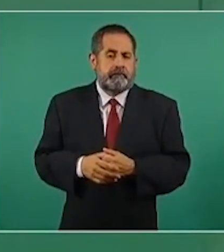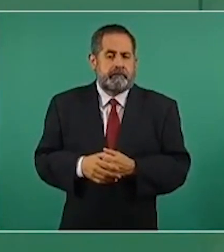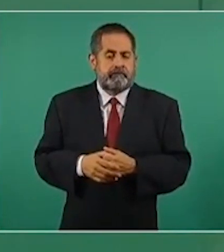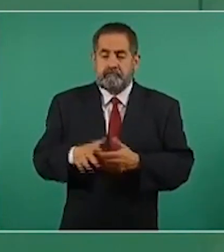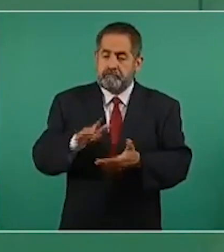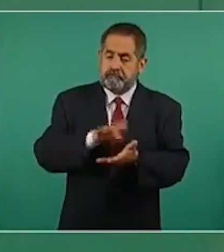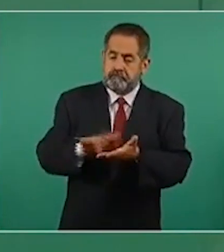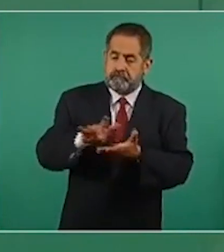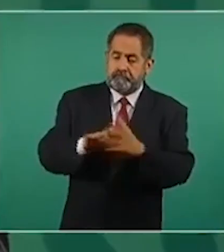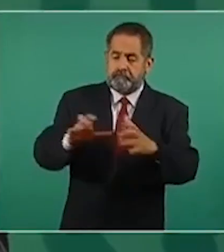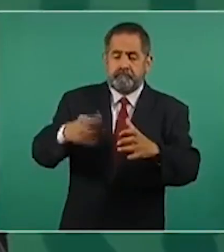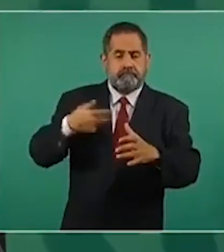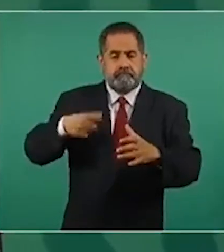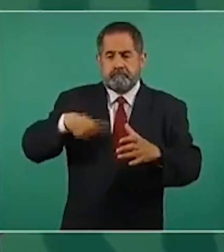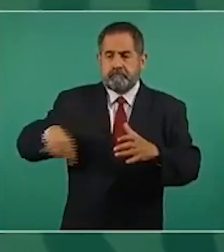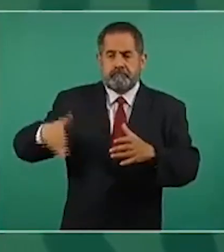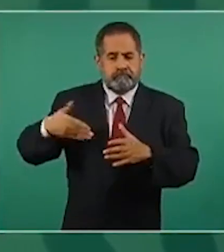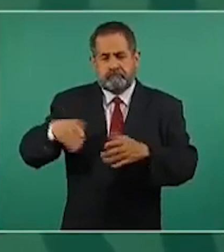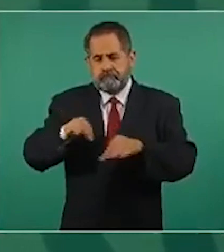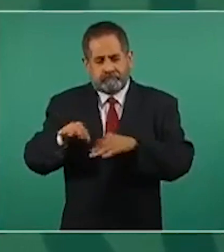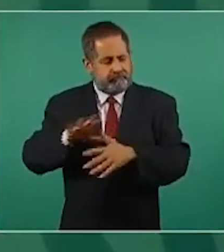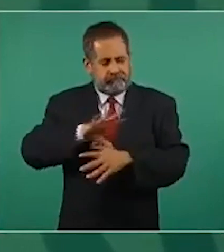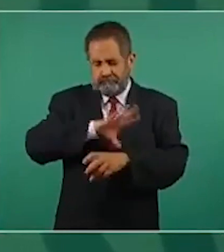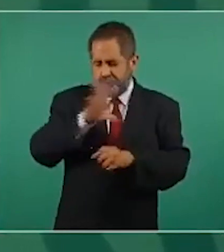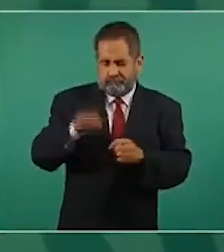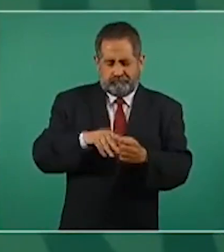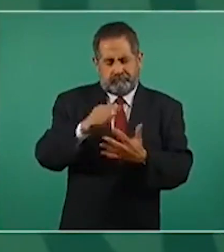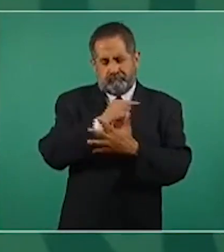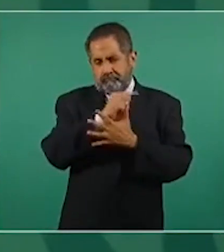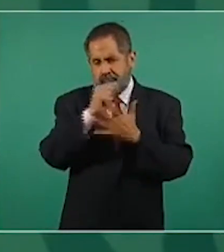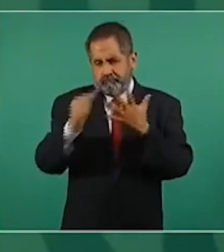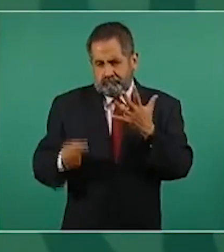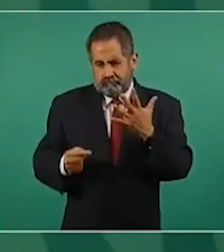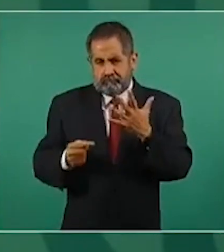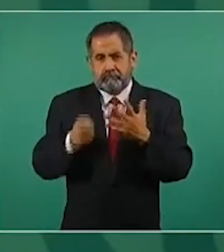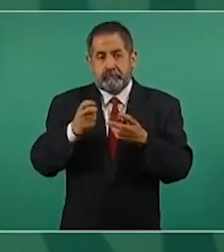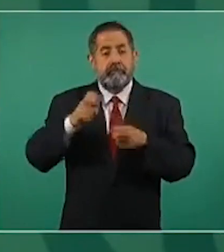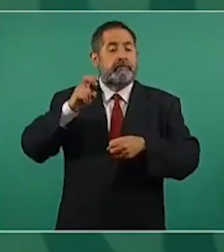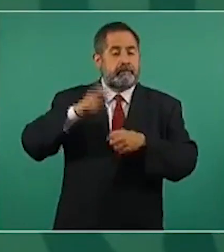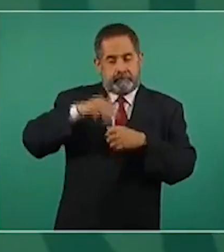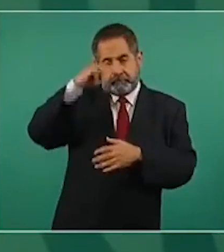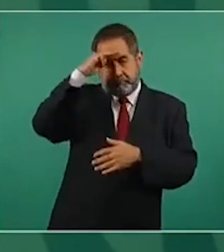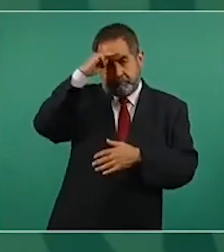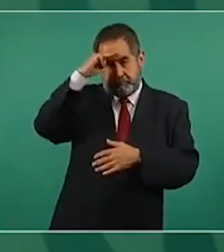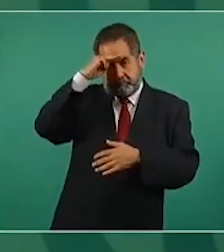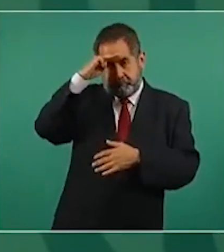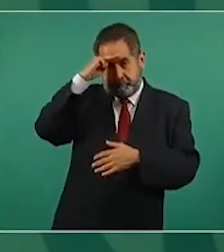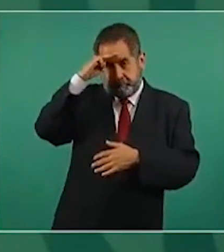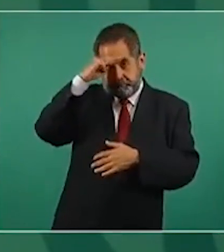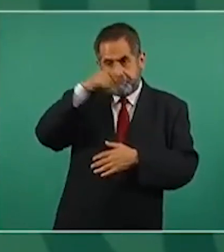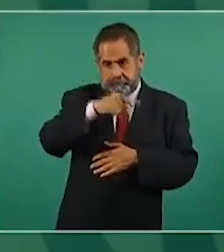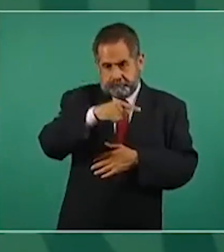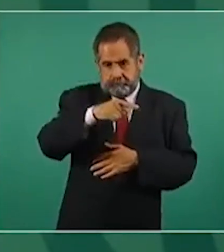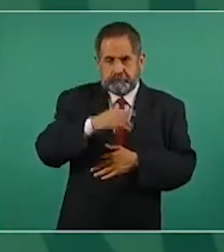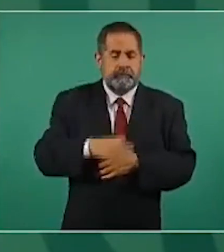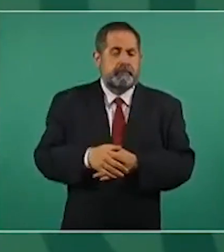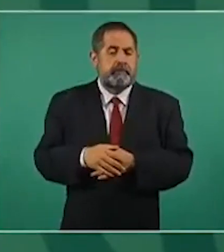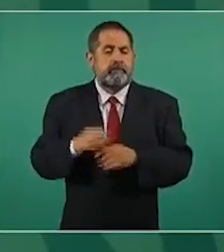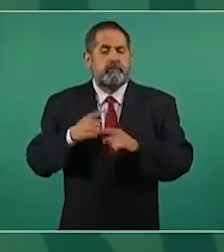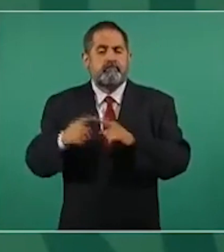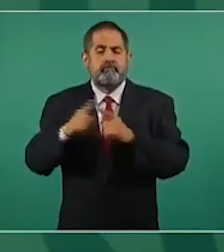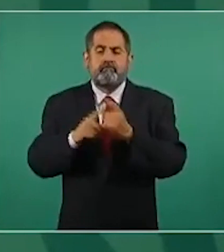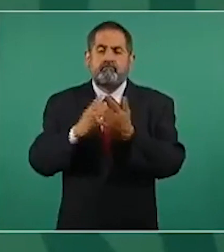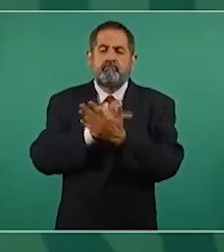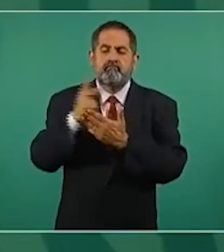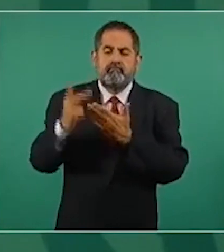apoyo a pescadores, todo. Eso lo vamos a ver en Mexicali y todos los programas